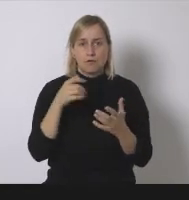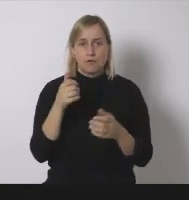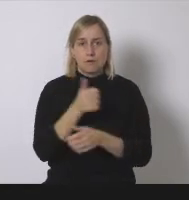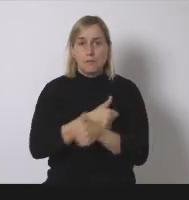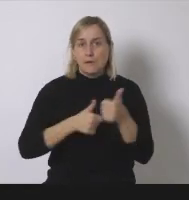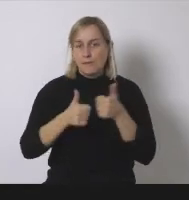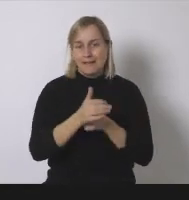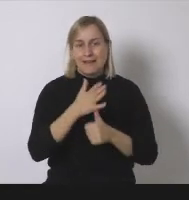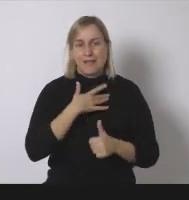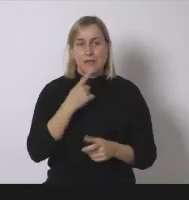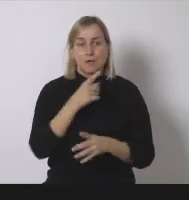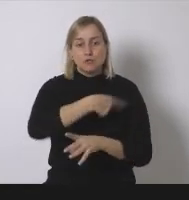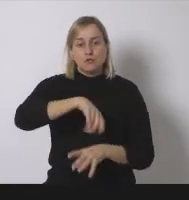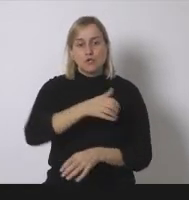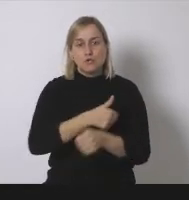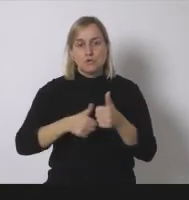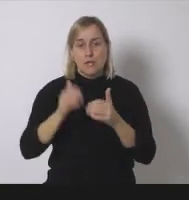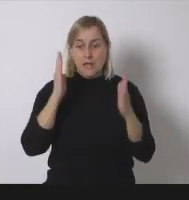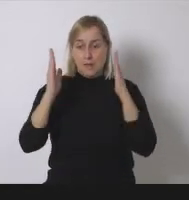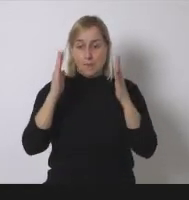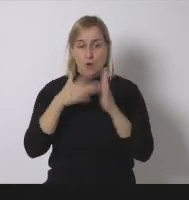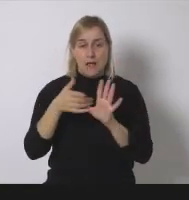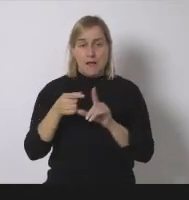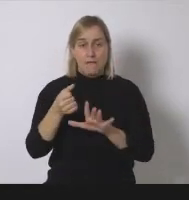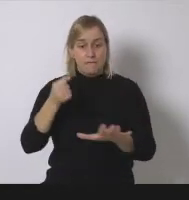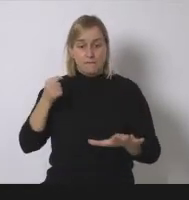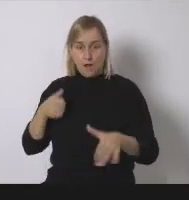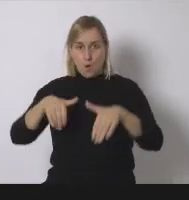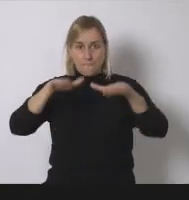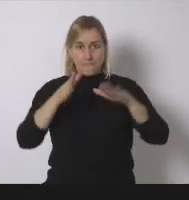relacionales de compartir cosas entre nosotras